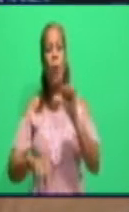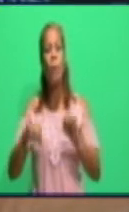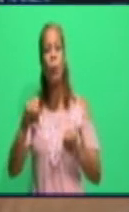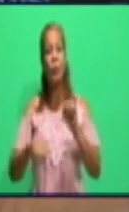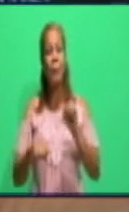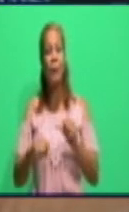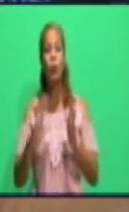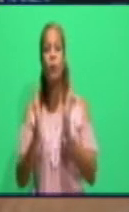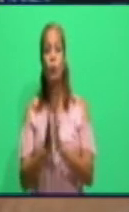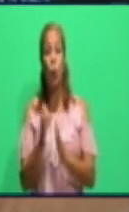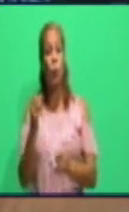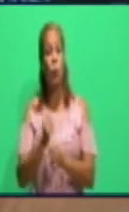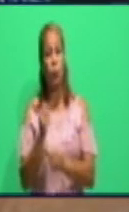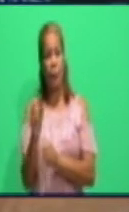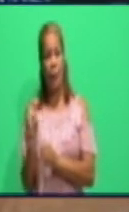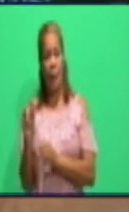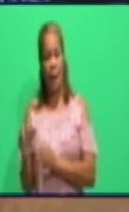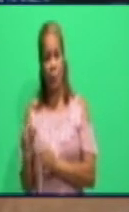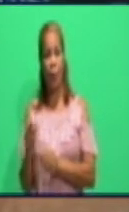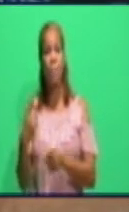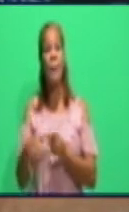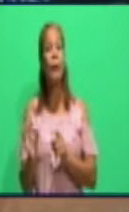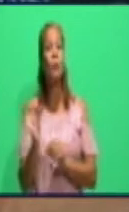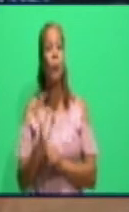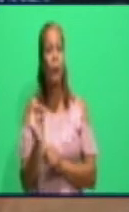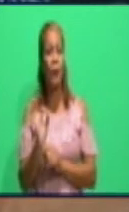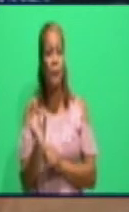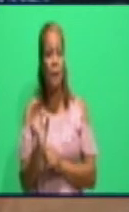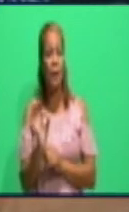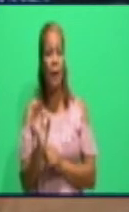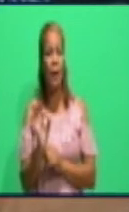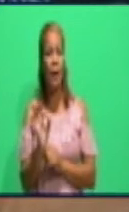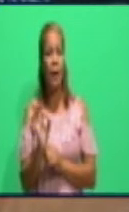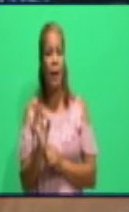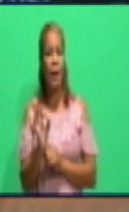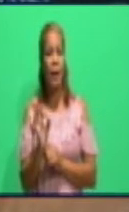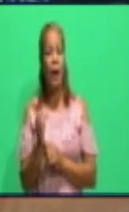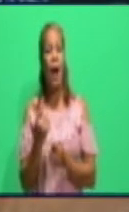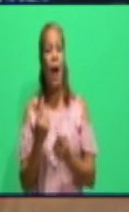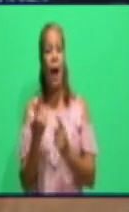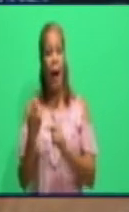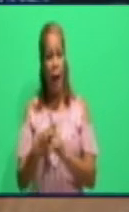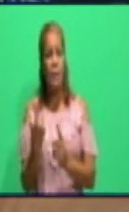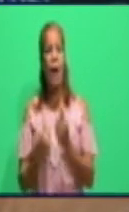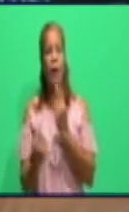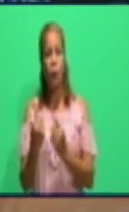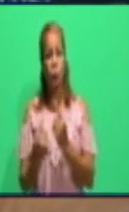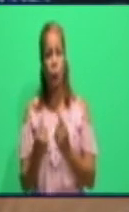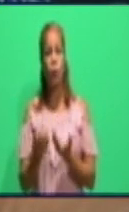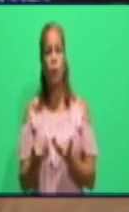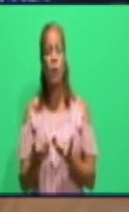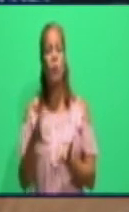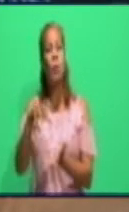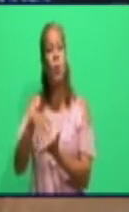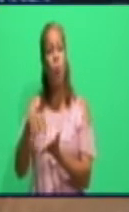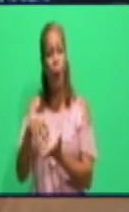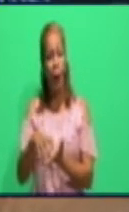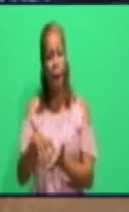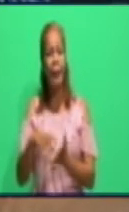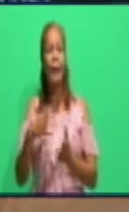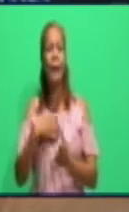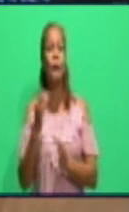en la denominación, aunque todavía quedan, como bien explica el informe, algunas unidades que inciden